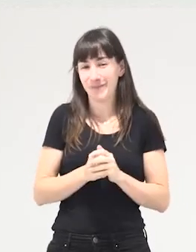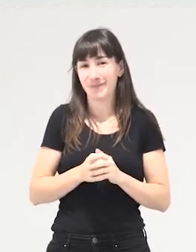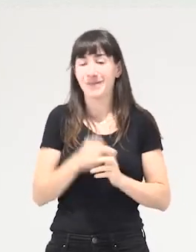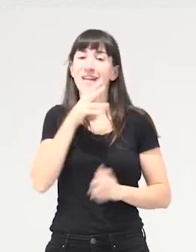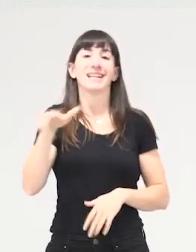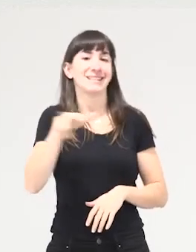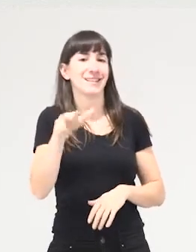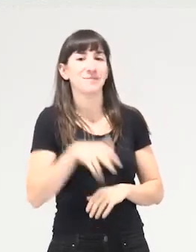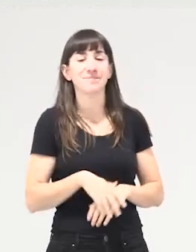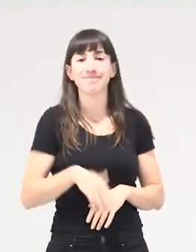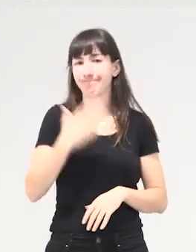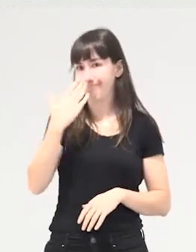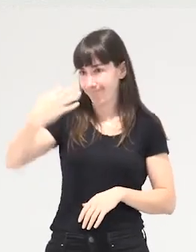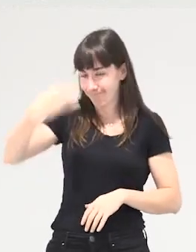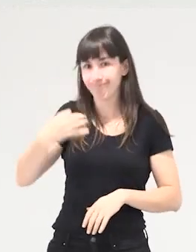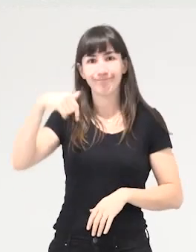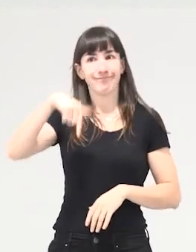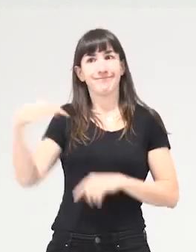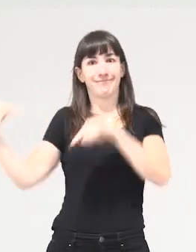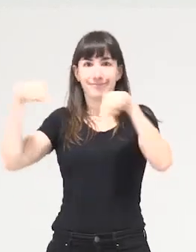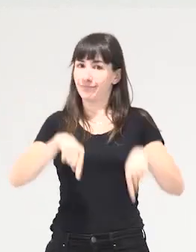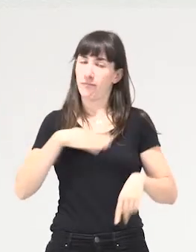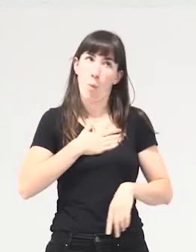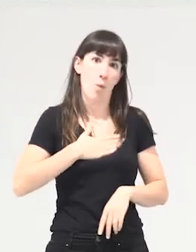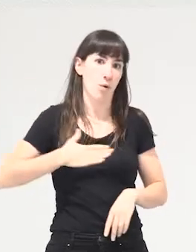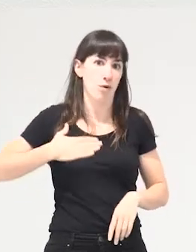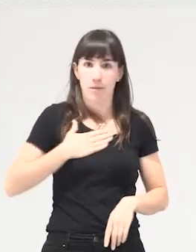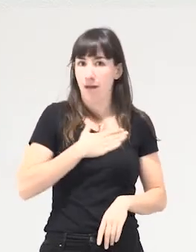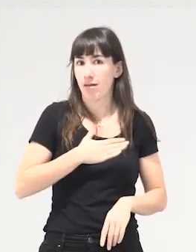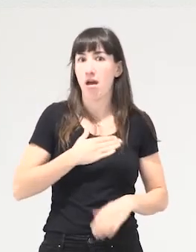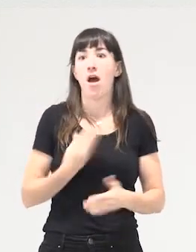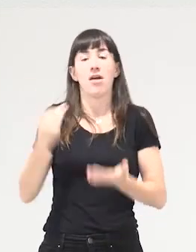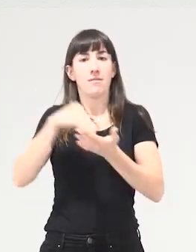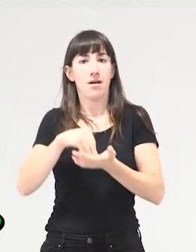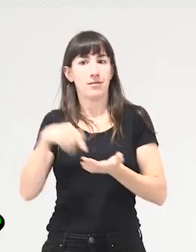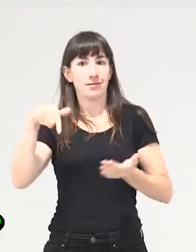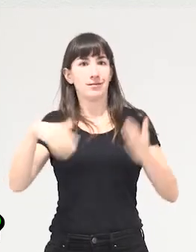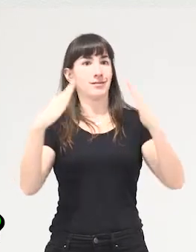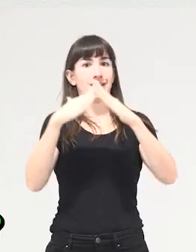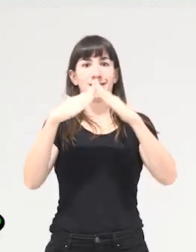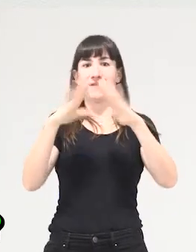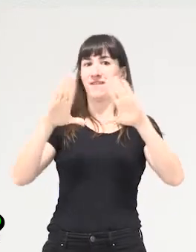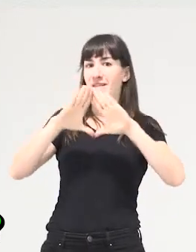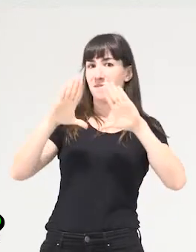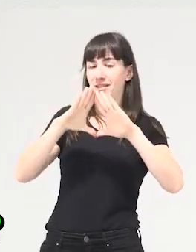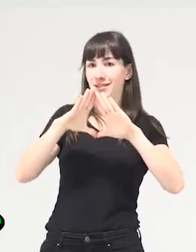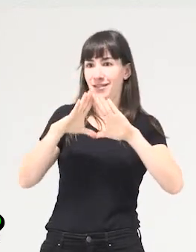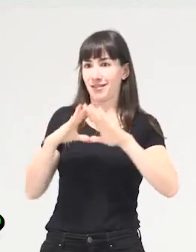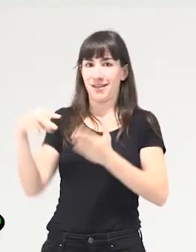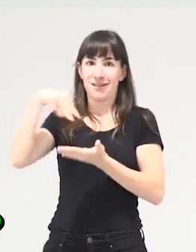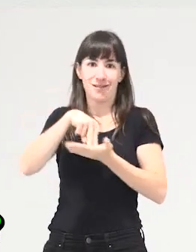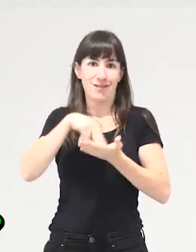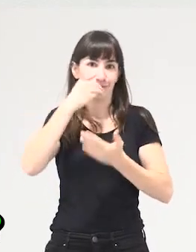que es un gustazo poder estar aquí y, además, cuasi estrenando Casa Feminista, ¿no? Entonces, bueno,